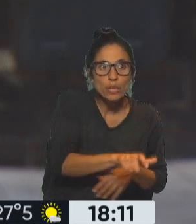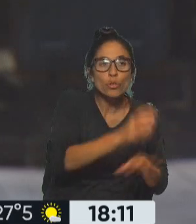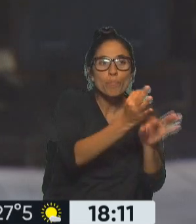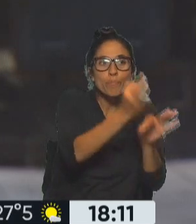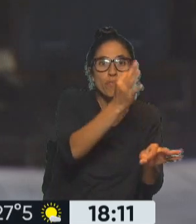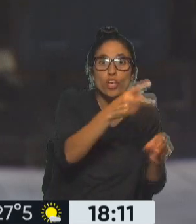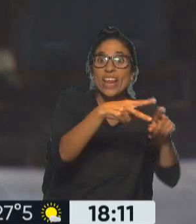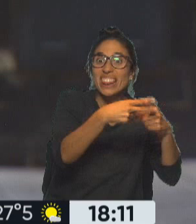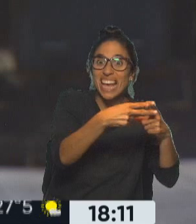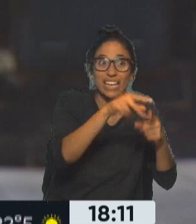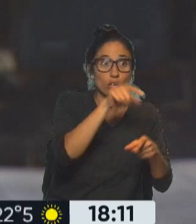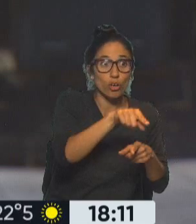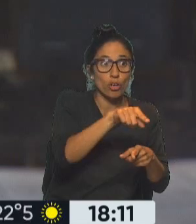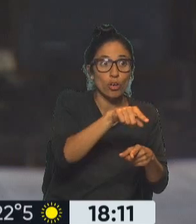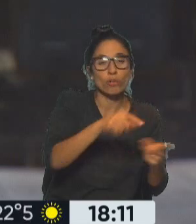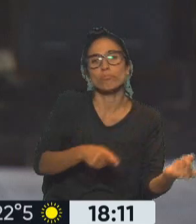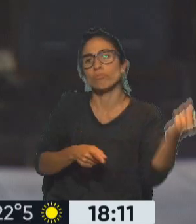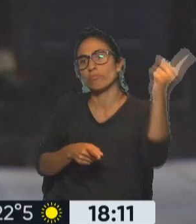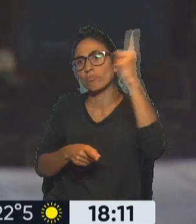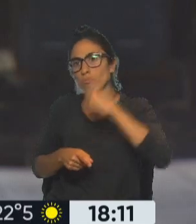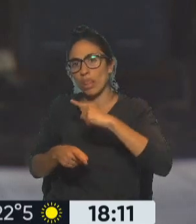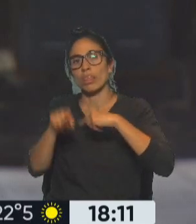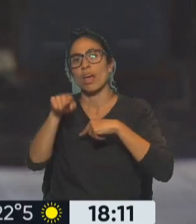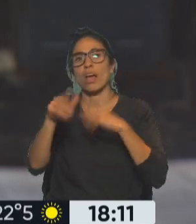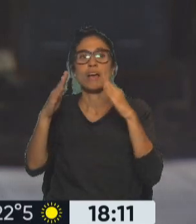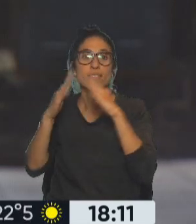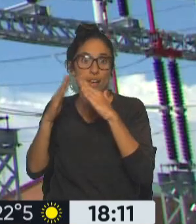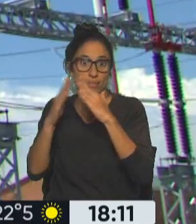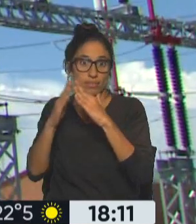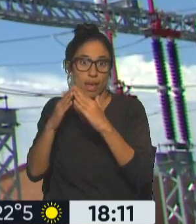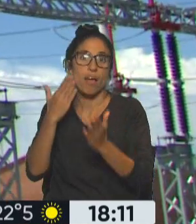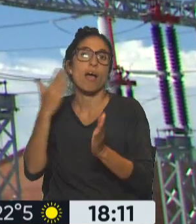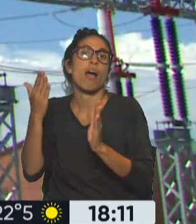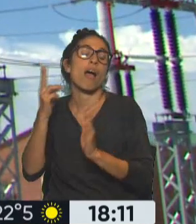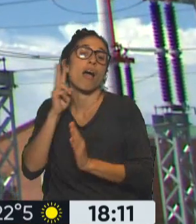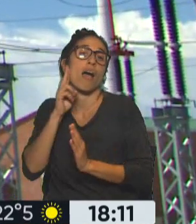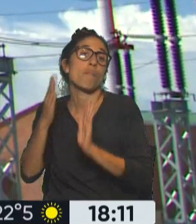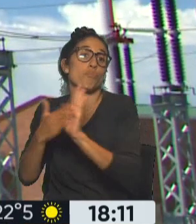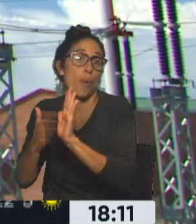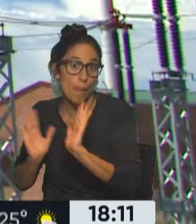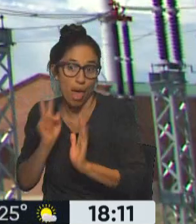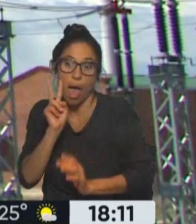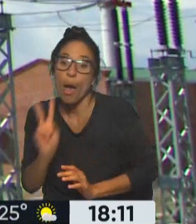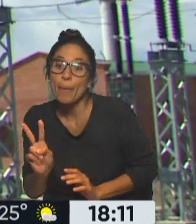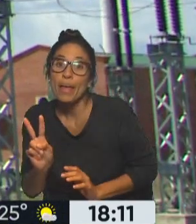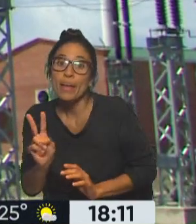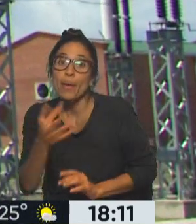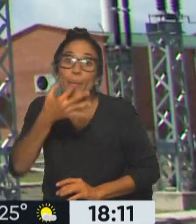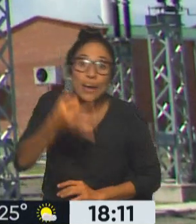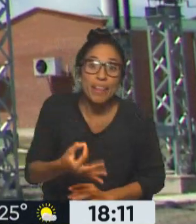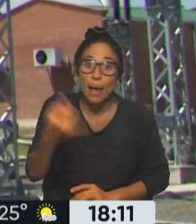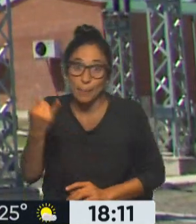técnico que mandó el usuario es correcto y en ese caso le paga. Siempre primero hay que ir a la empresa